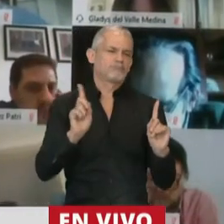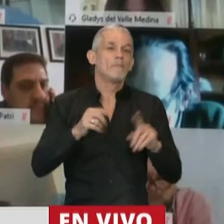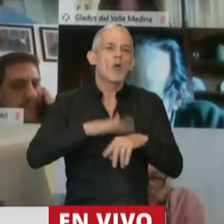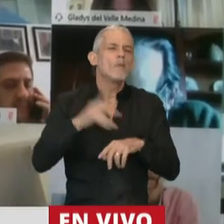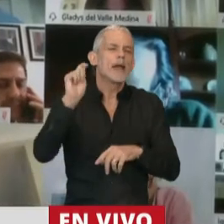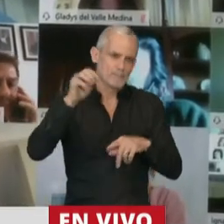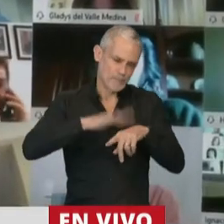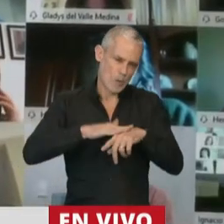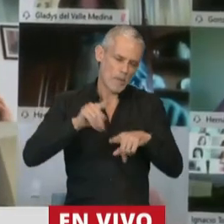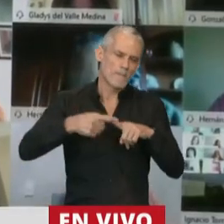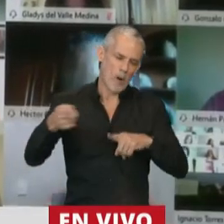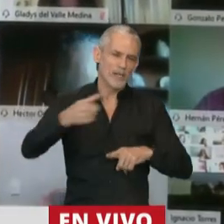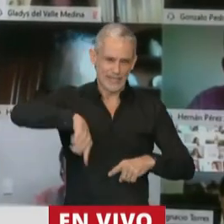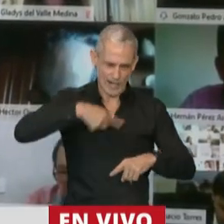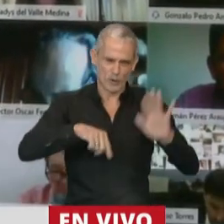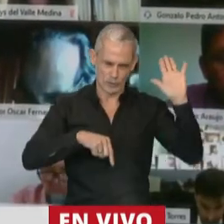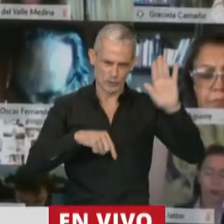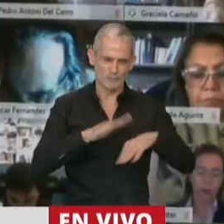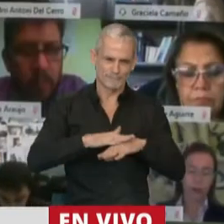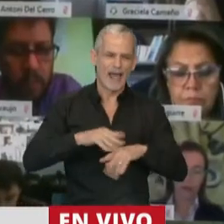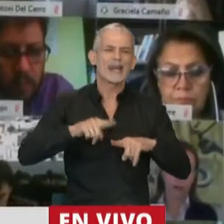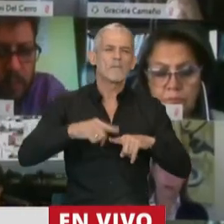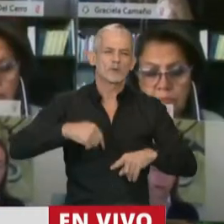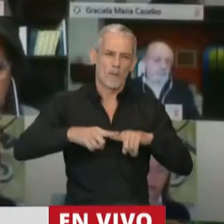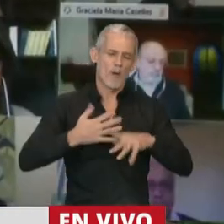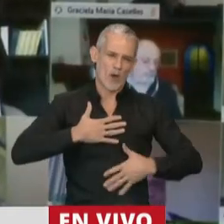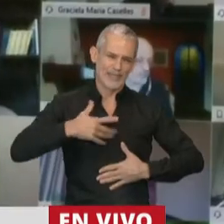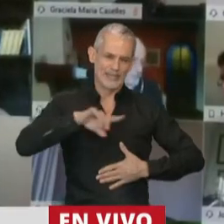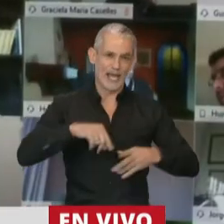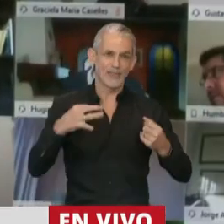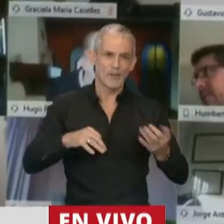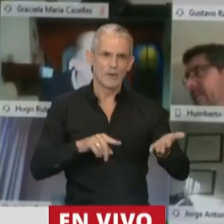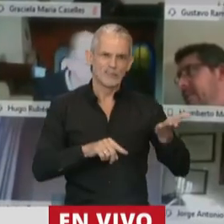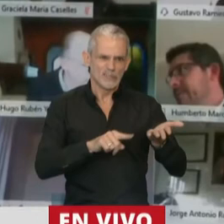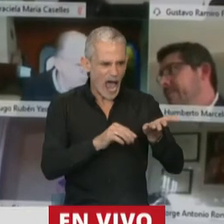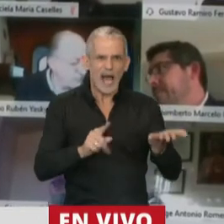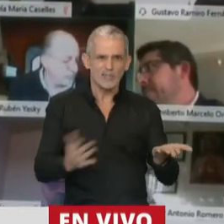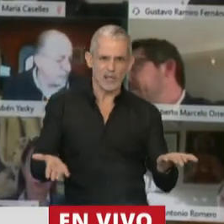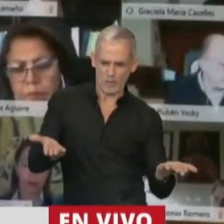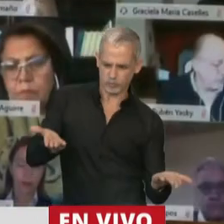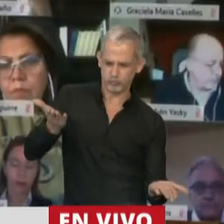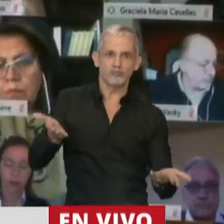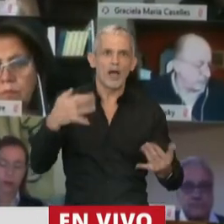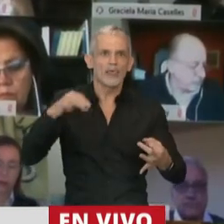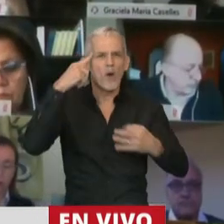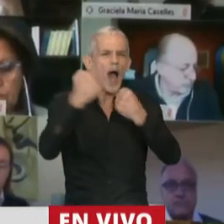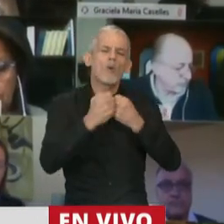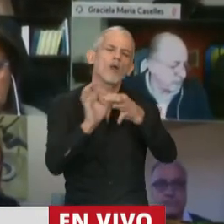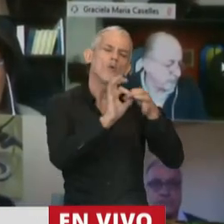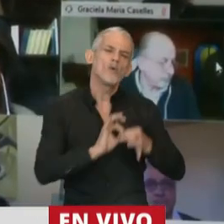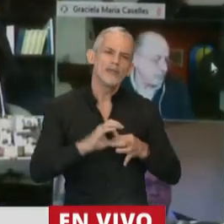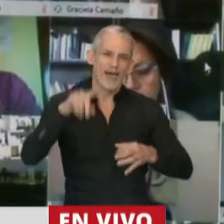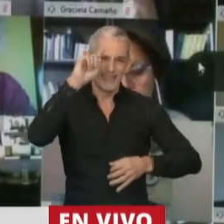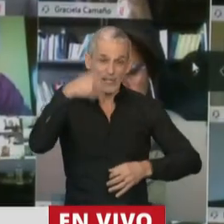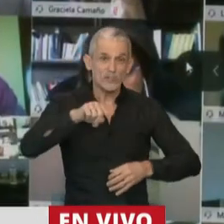es de la política. Hagámonos responsable y pongámosle contrapeso político, institucional y un acuerdo de unidad nacional